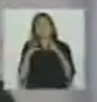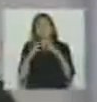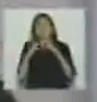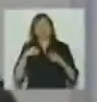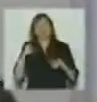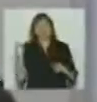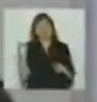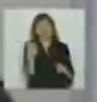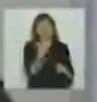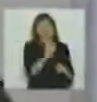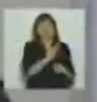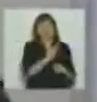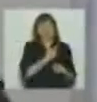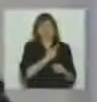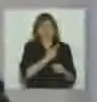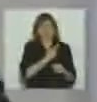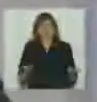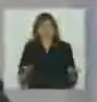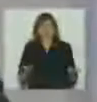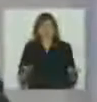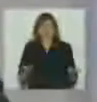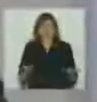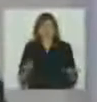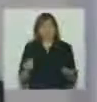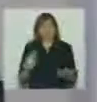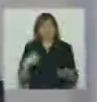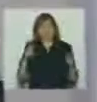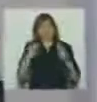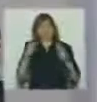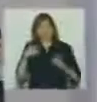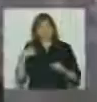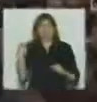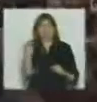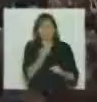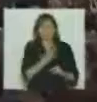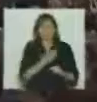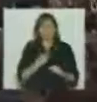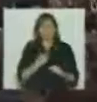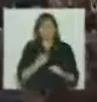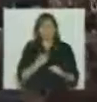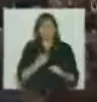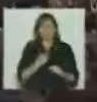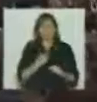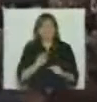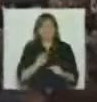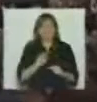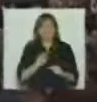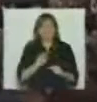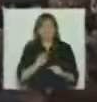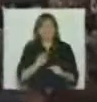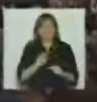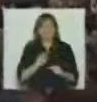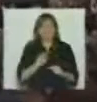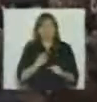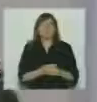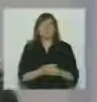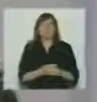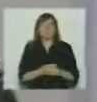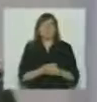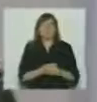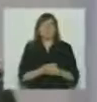donde no le gusta la Argentina de pocos la verdad que me gusta la Argentina de todos de muchos,